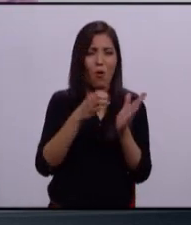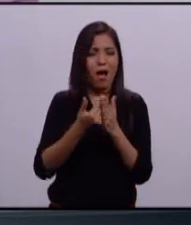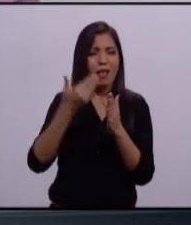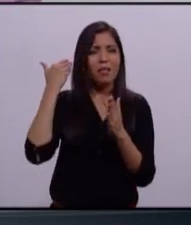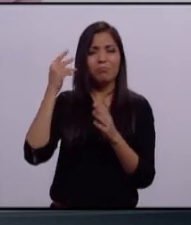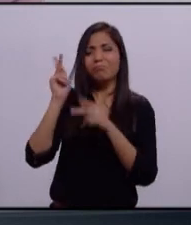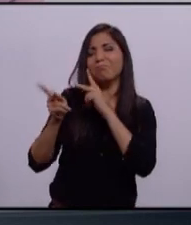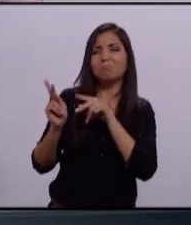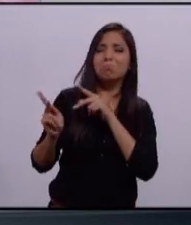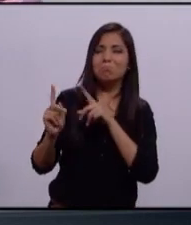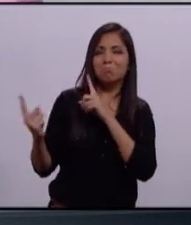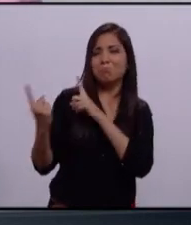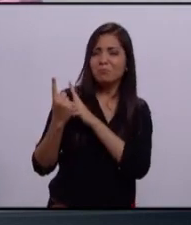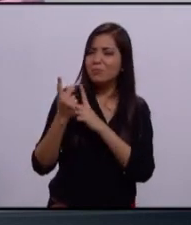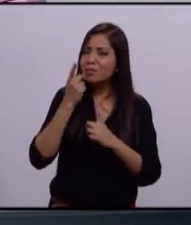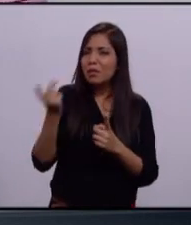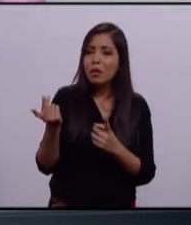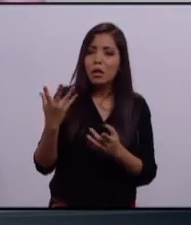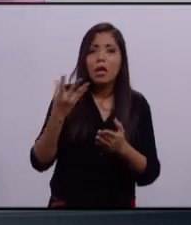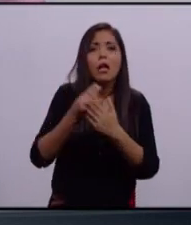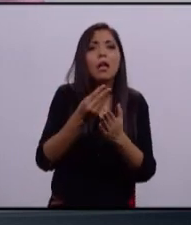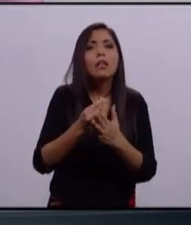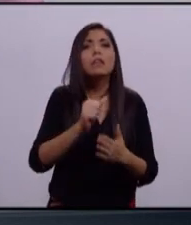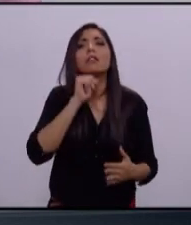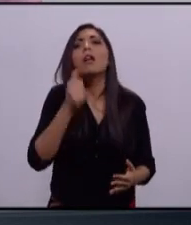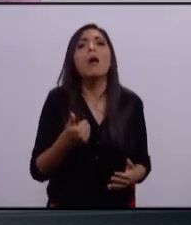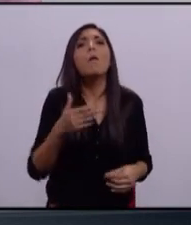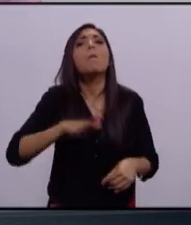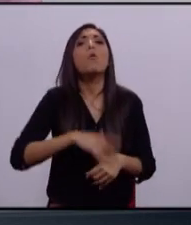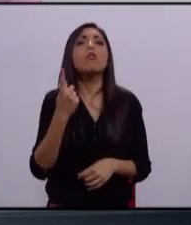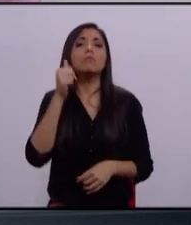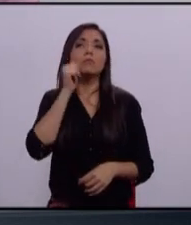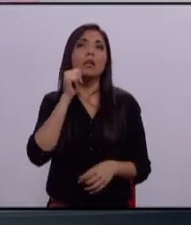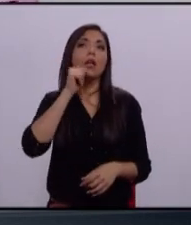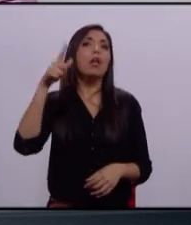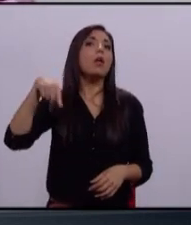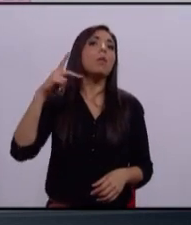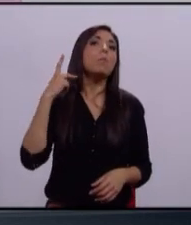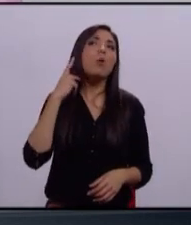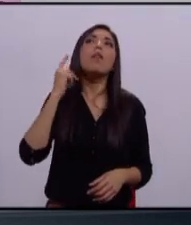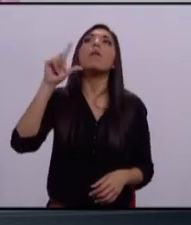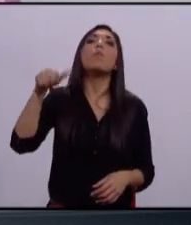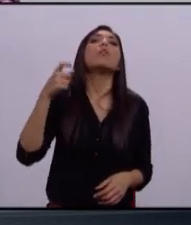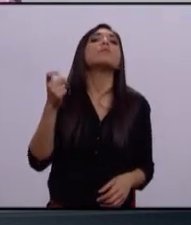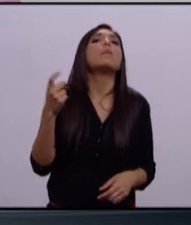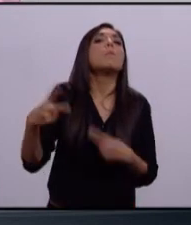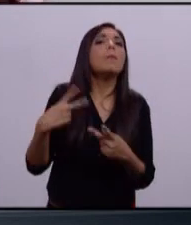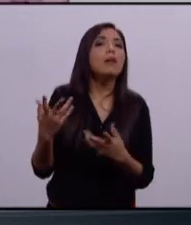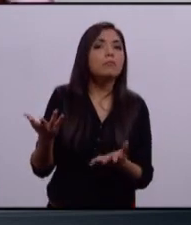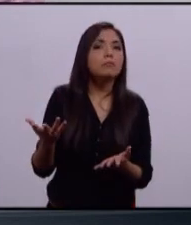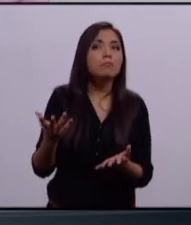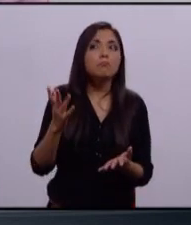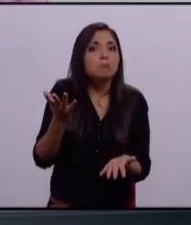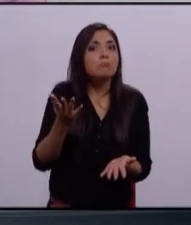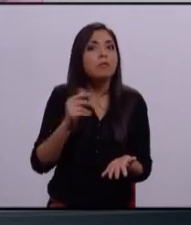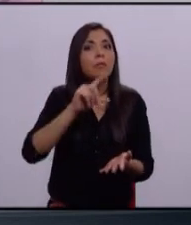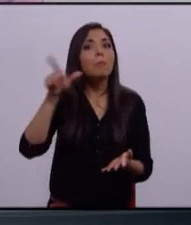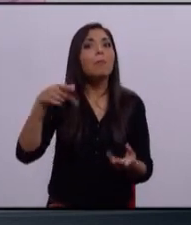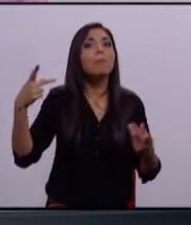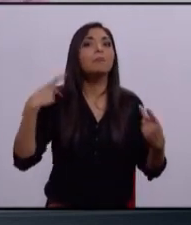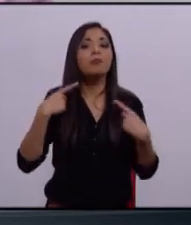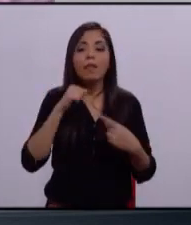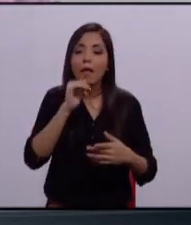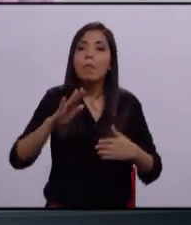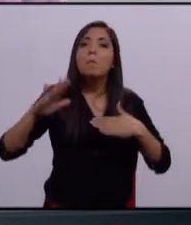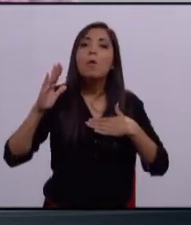señor, me decía, no arreglan las cosas porque luego los políticos de diario, luego ¿qué prometen? No va haber nada para prometer, por eso